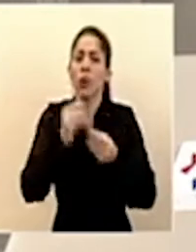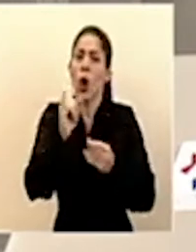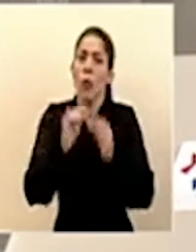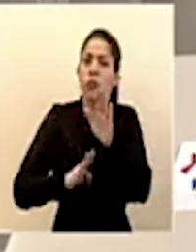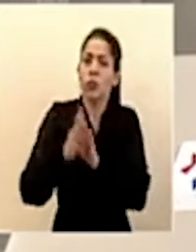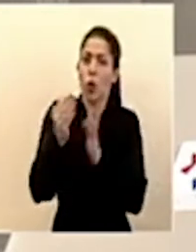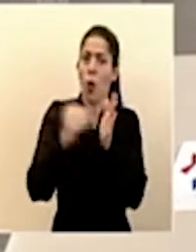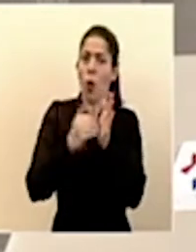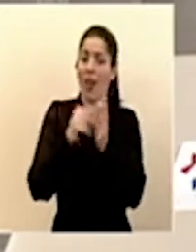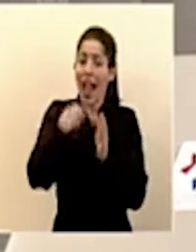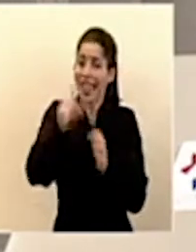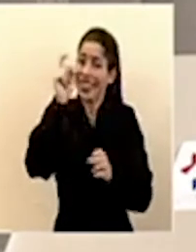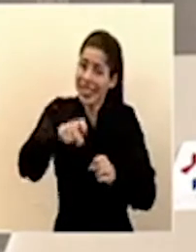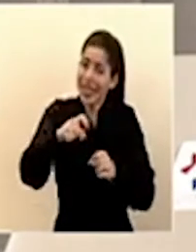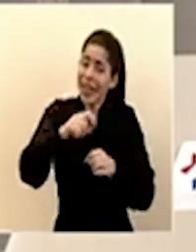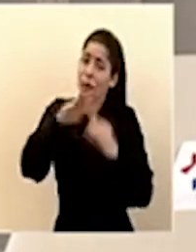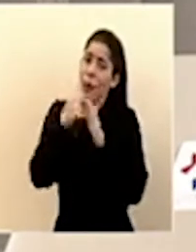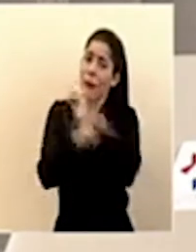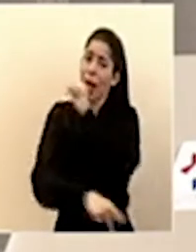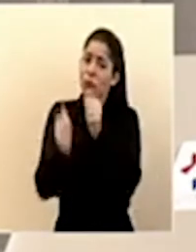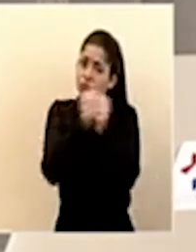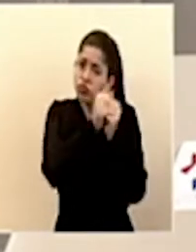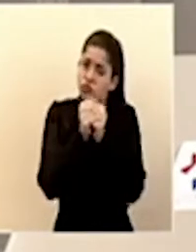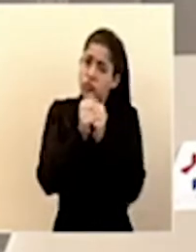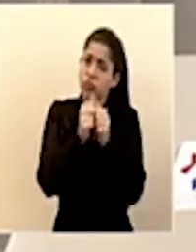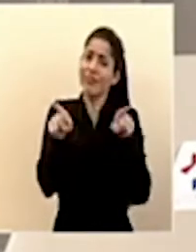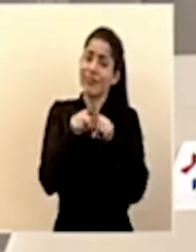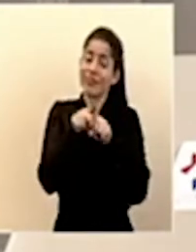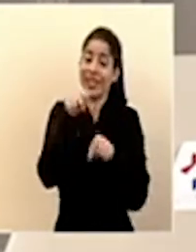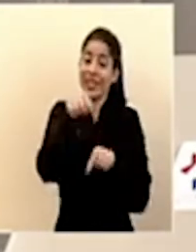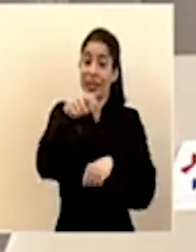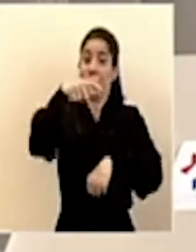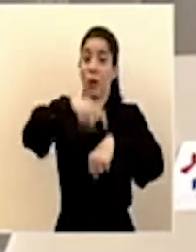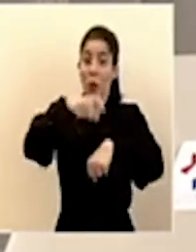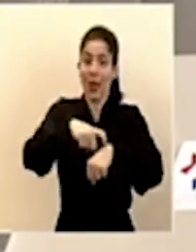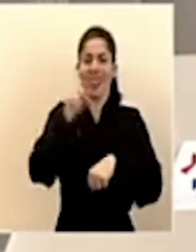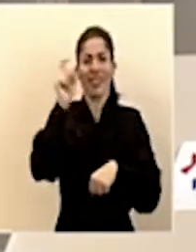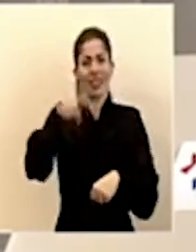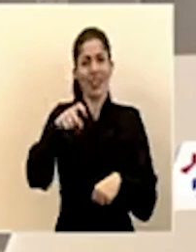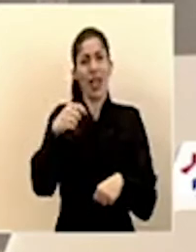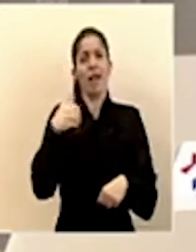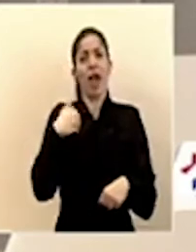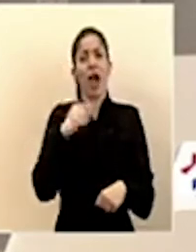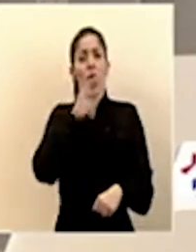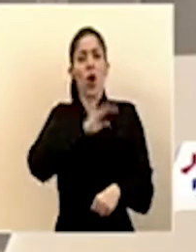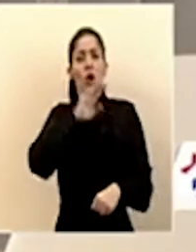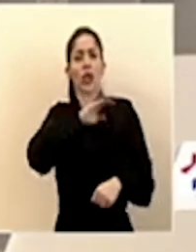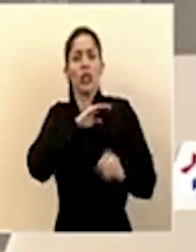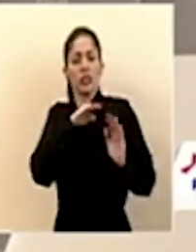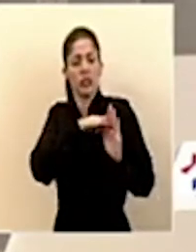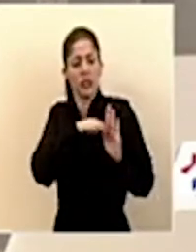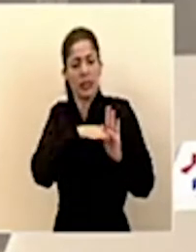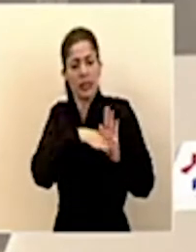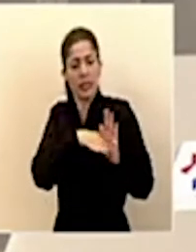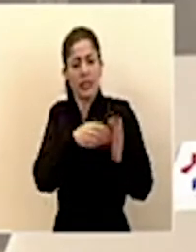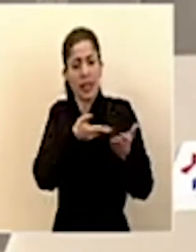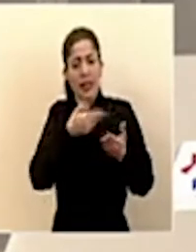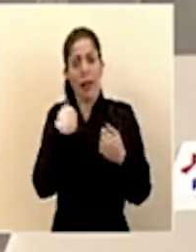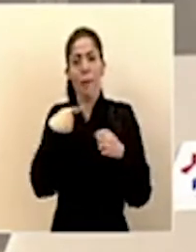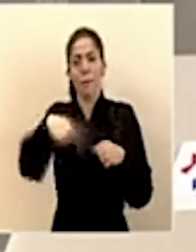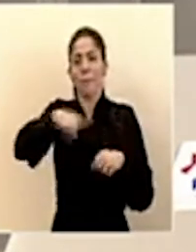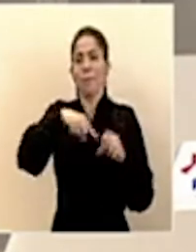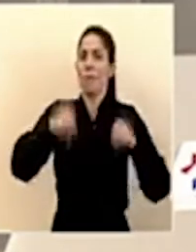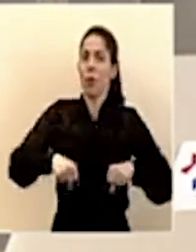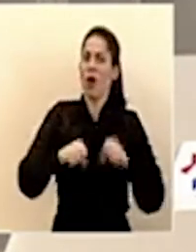no sólo unidos y unidas como país, sino que tenemos que llegar ahí con una serie de condiciones que nos hagan crecer,